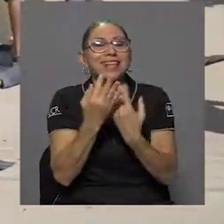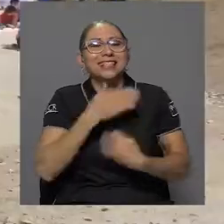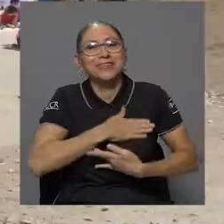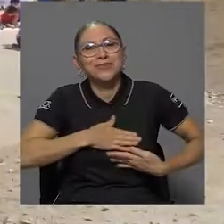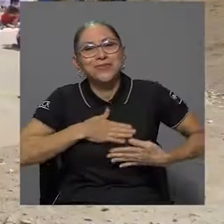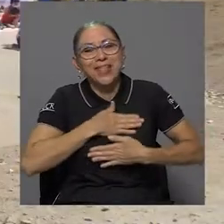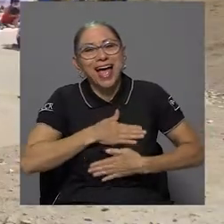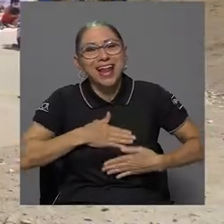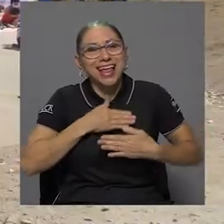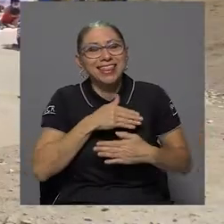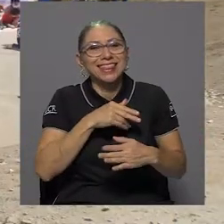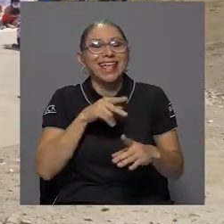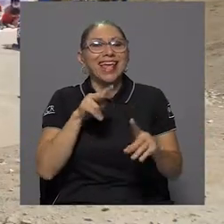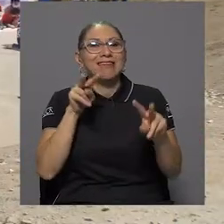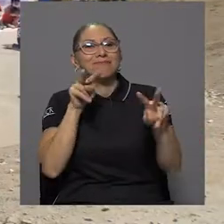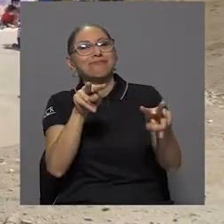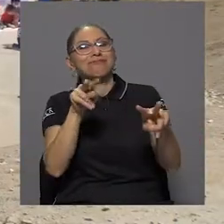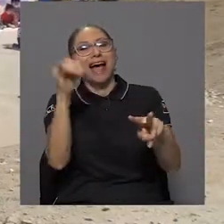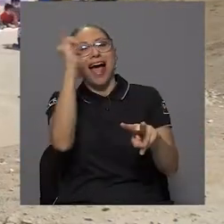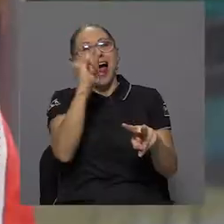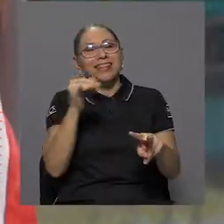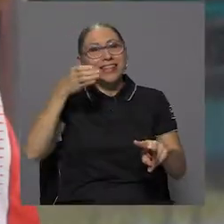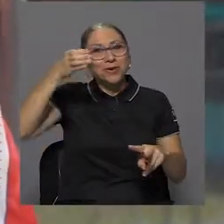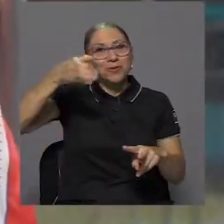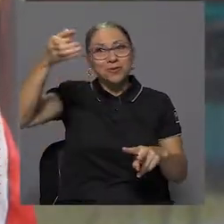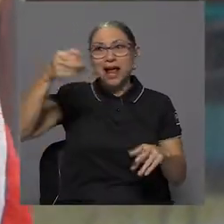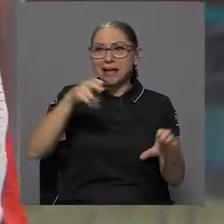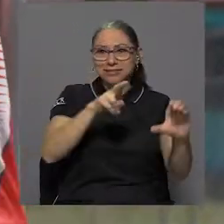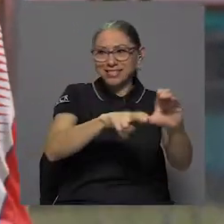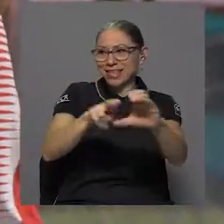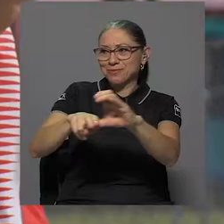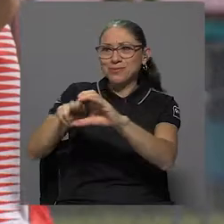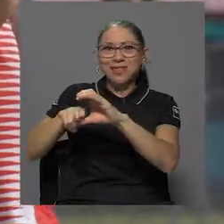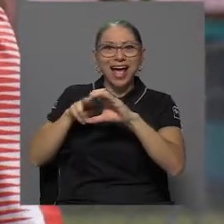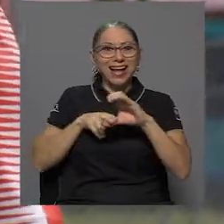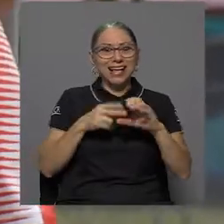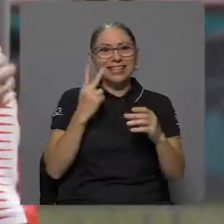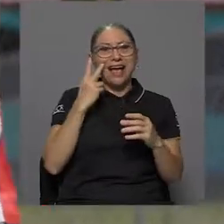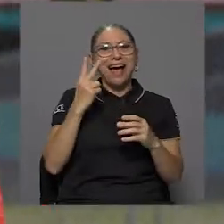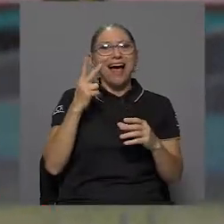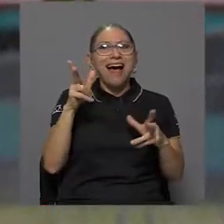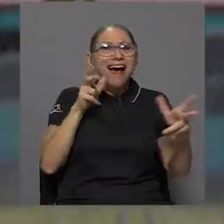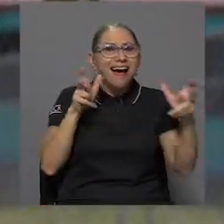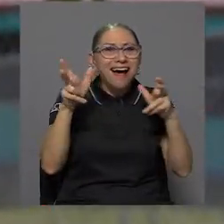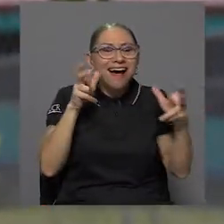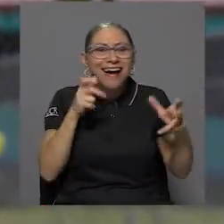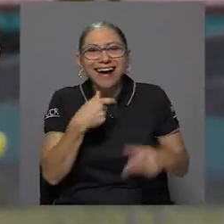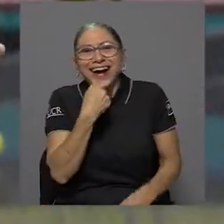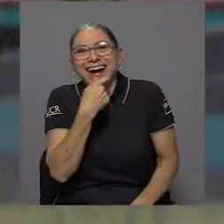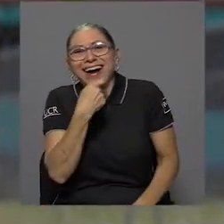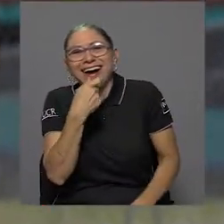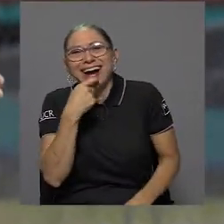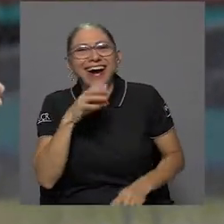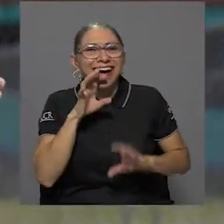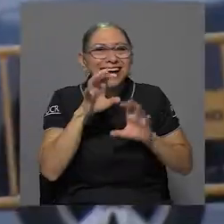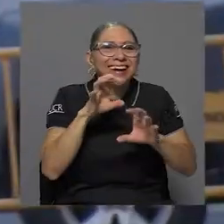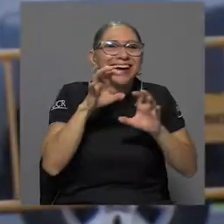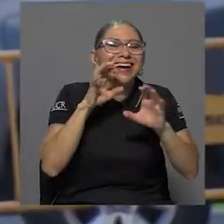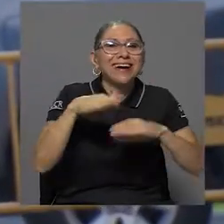Desde estas butacas improvisadas fueron escuchadas risas y gritos por más de dos horas.